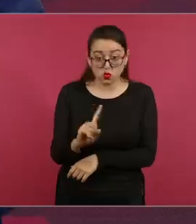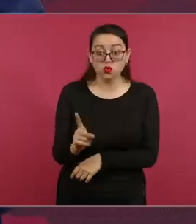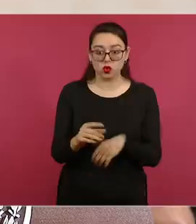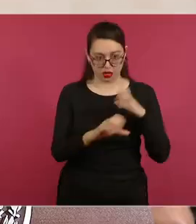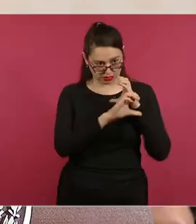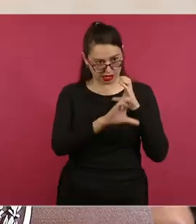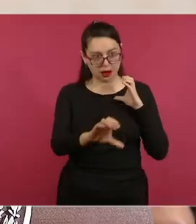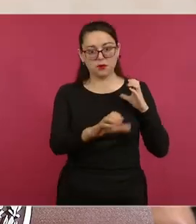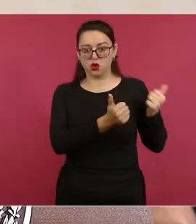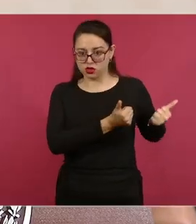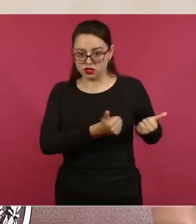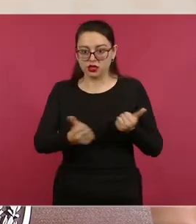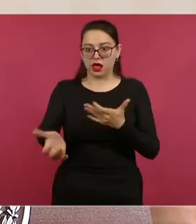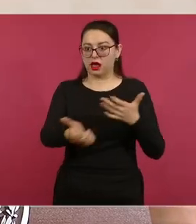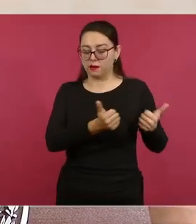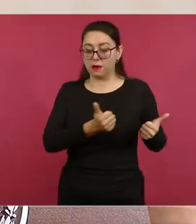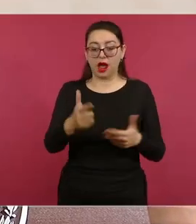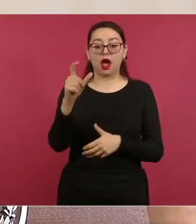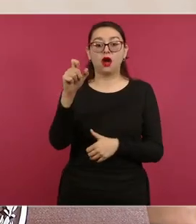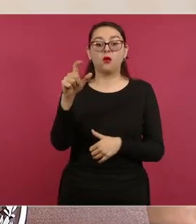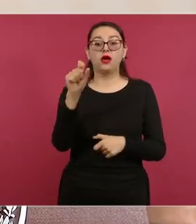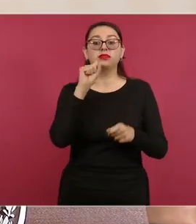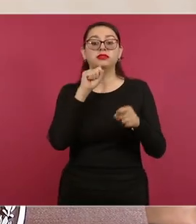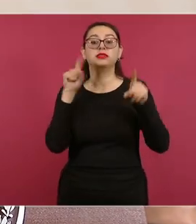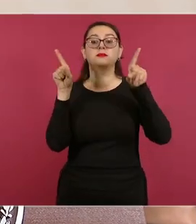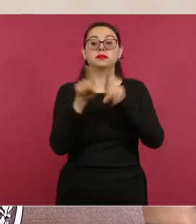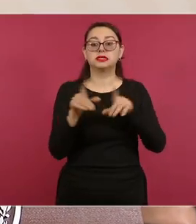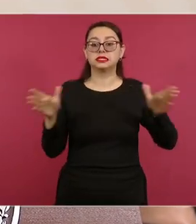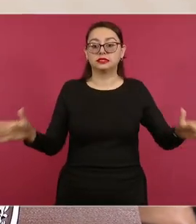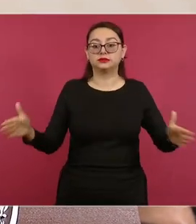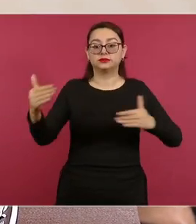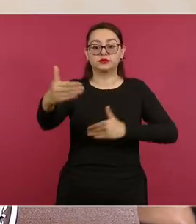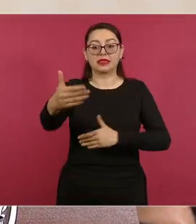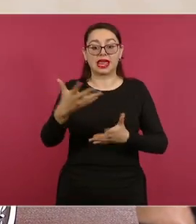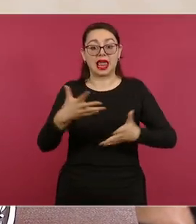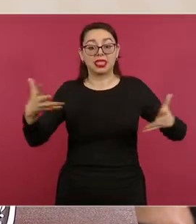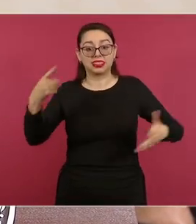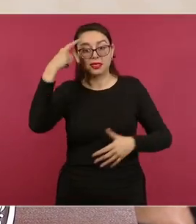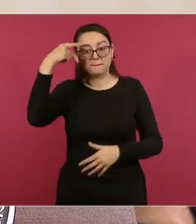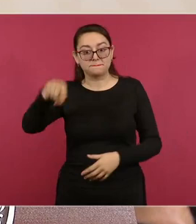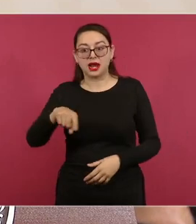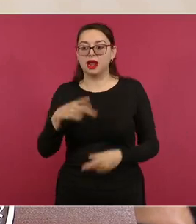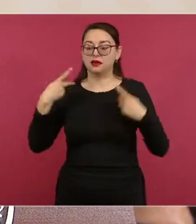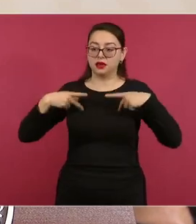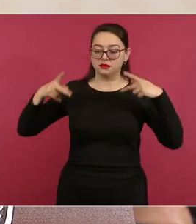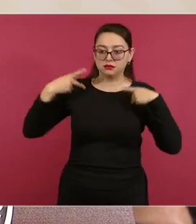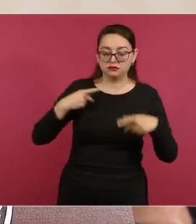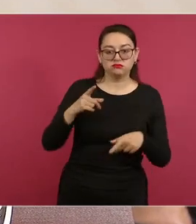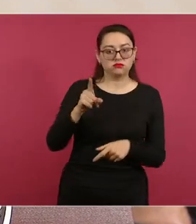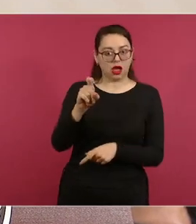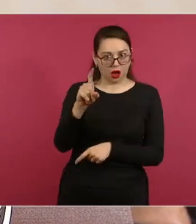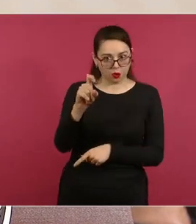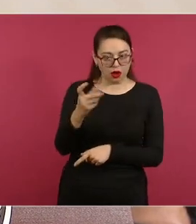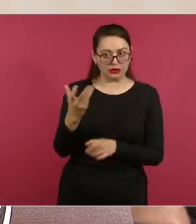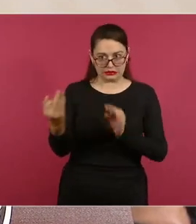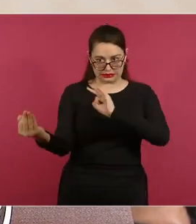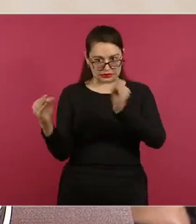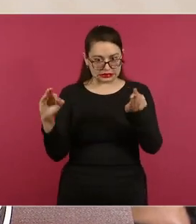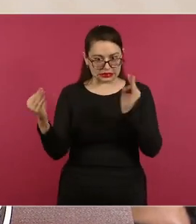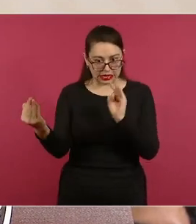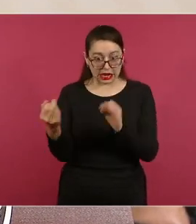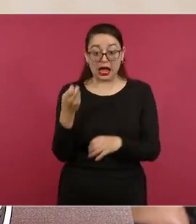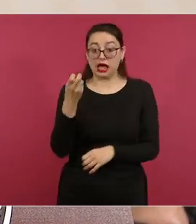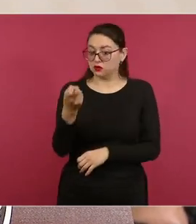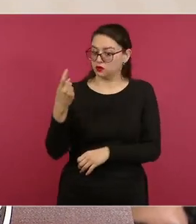decirle a la gente que estamos ahí apoyando con todo.